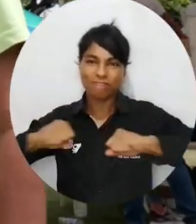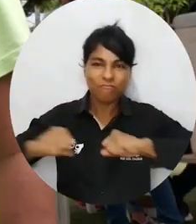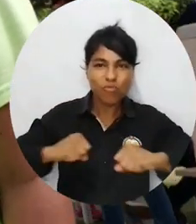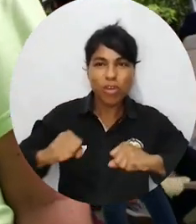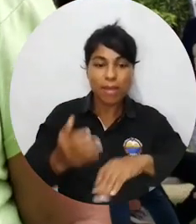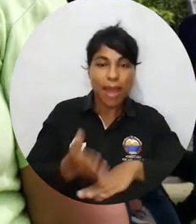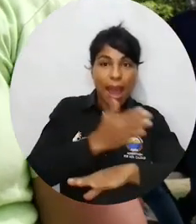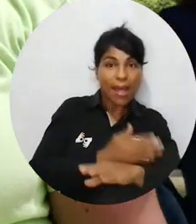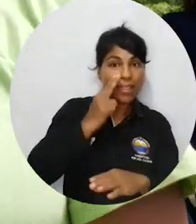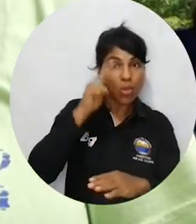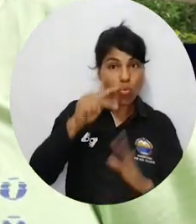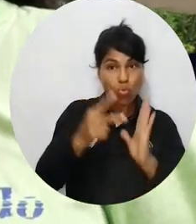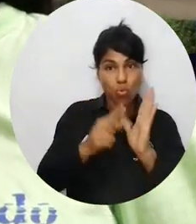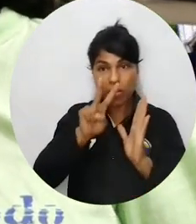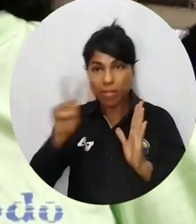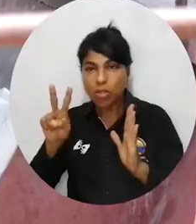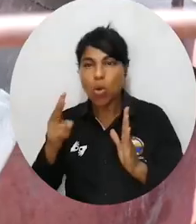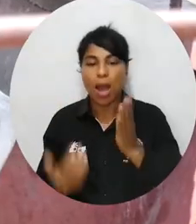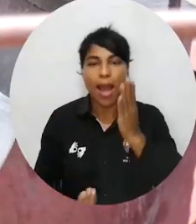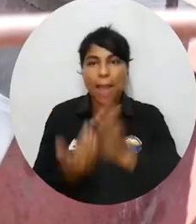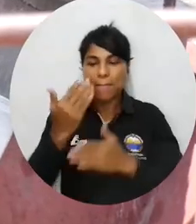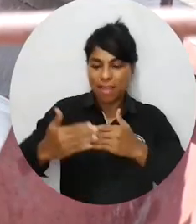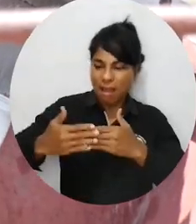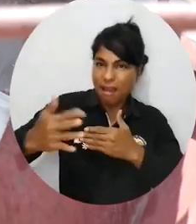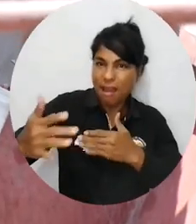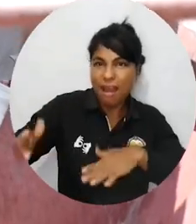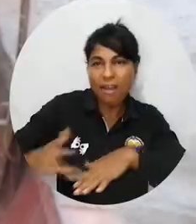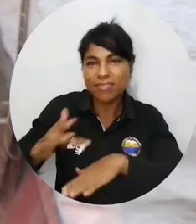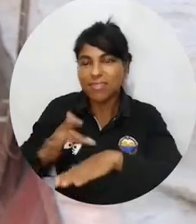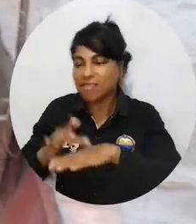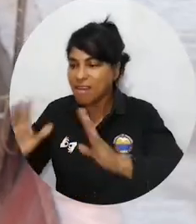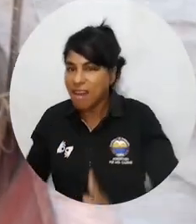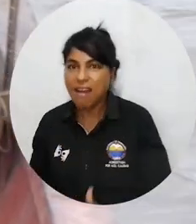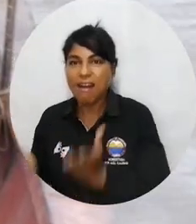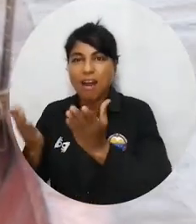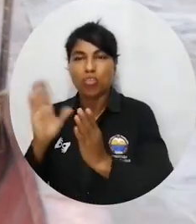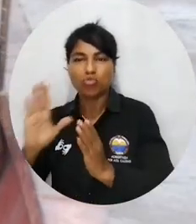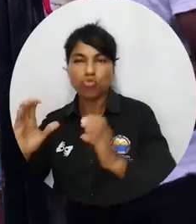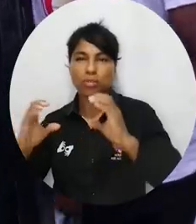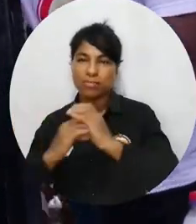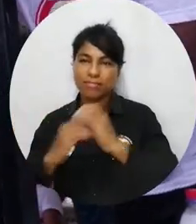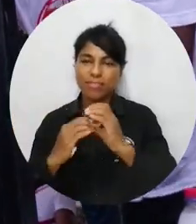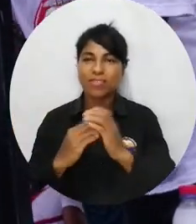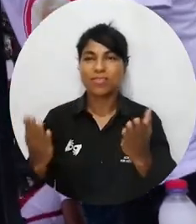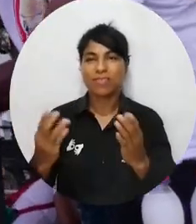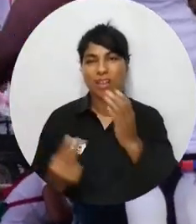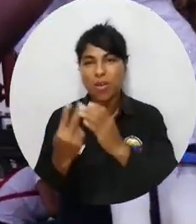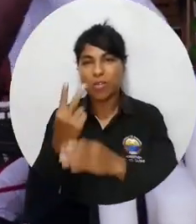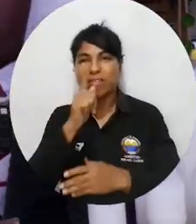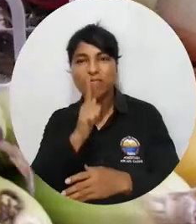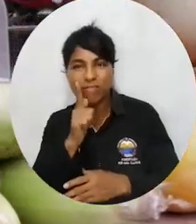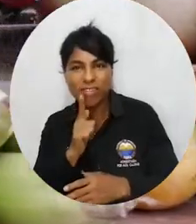estrategia implementada desde junio de 2022, con el propósito de incentivar y posicionar a las asociaciones hortofrutícolas